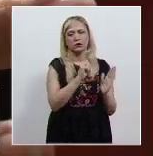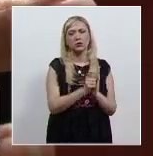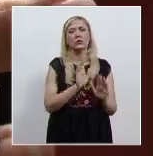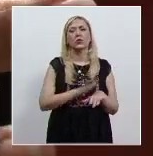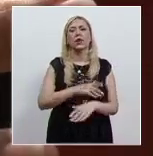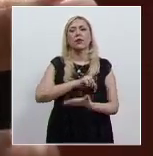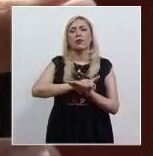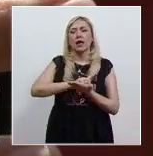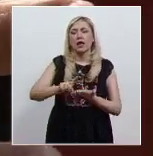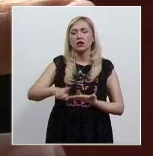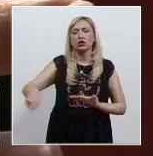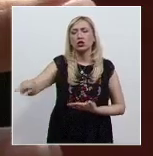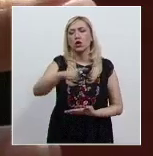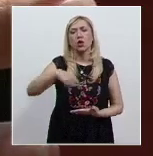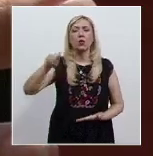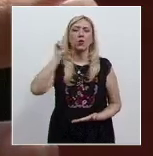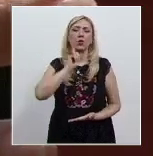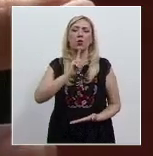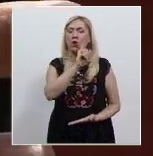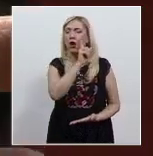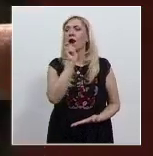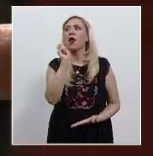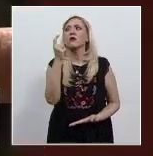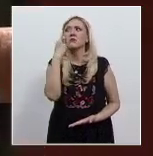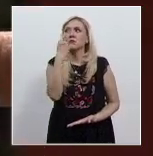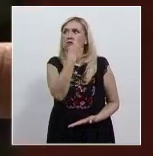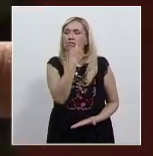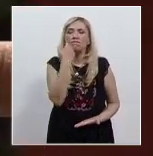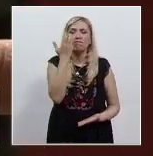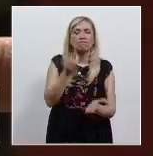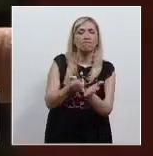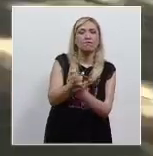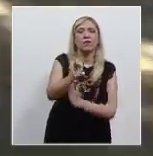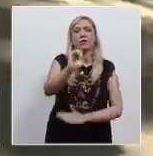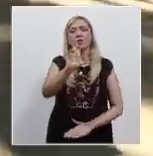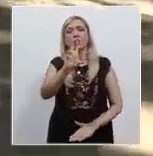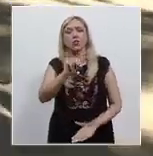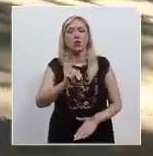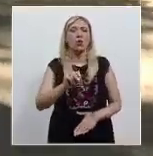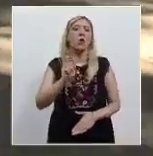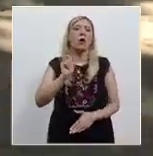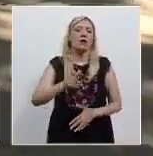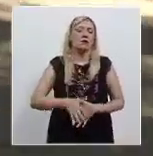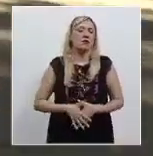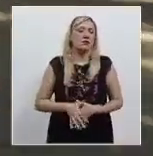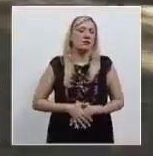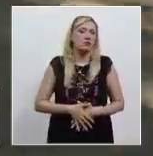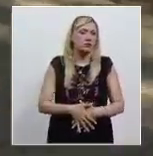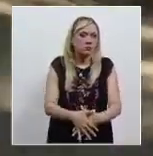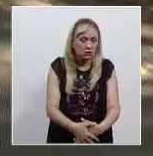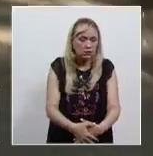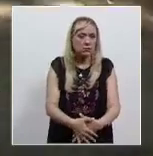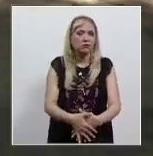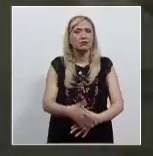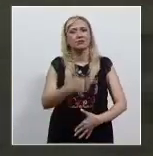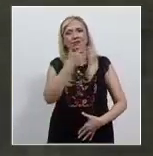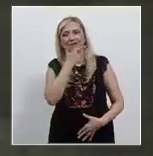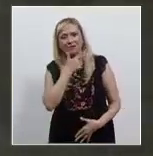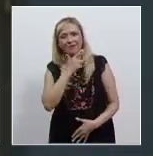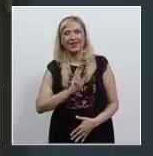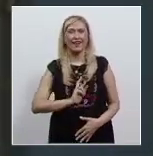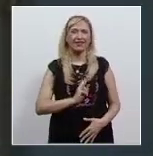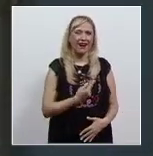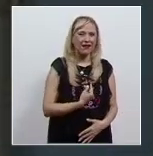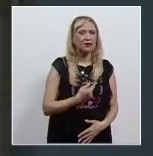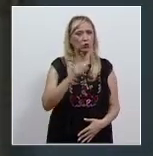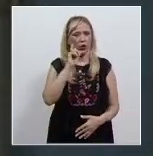decidir que tienen las mujeres y las personas con capacidad de gestar. Se trata de una de las sentencias históricas que ha emitido el Tribunal